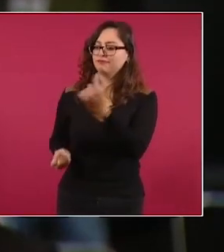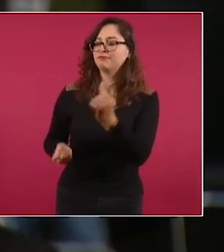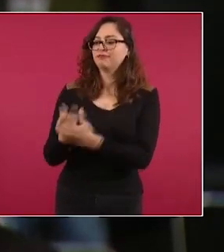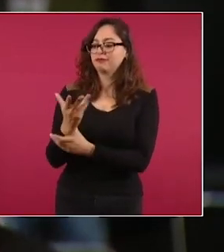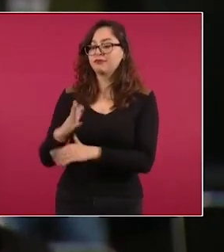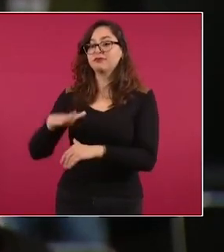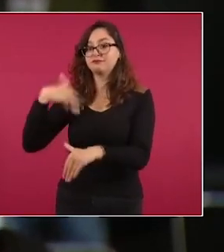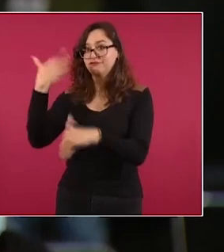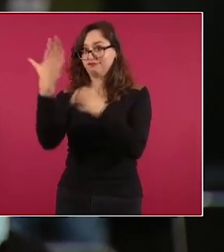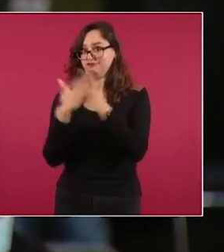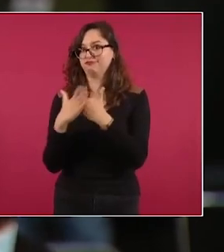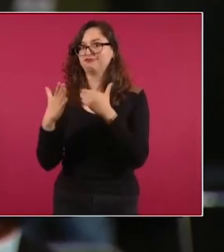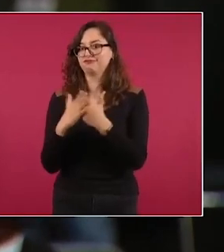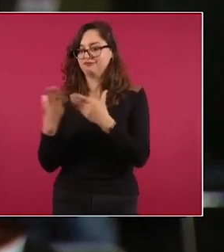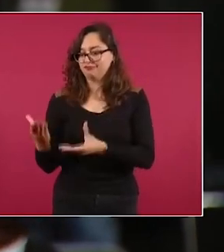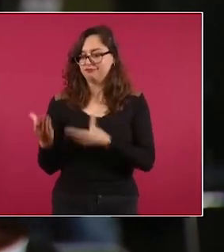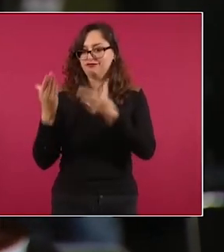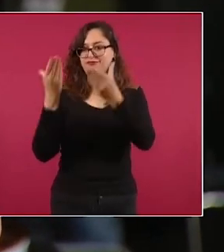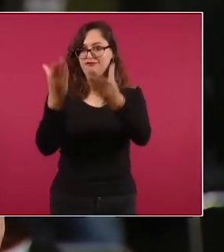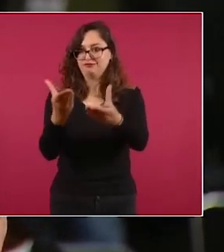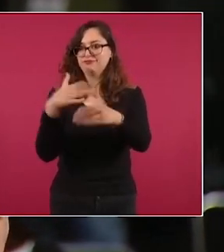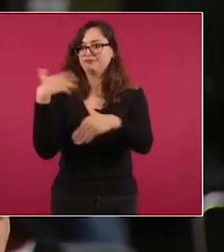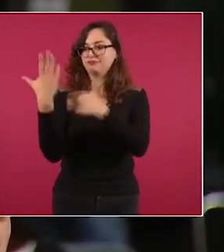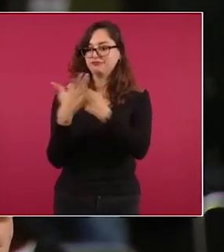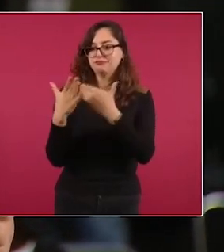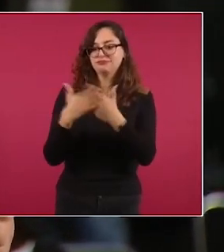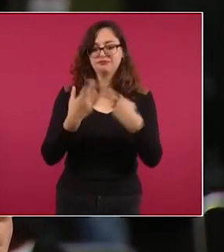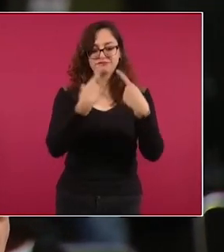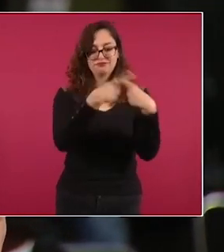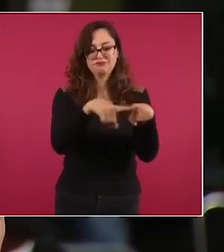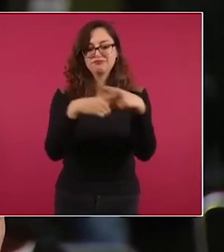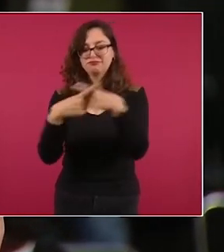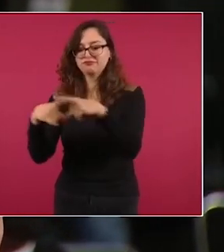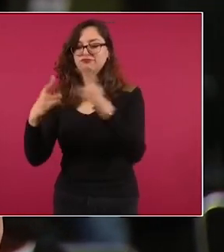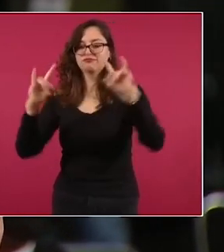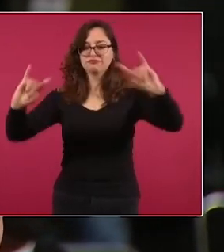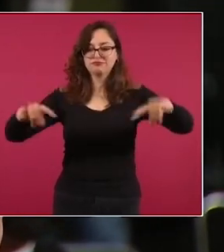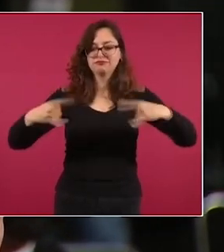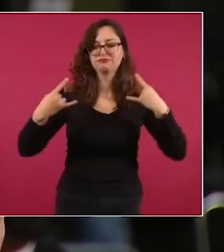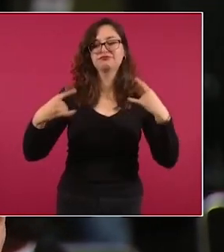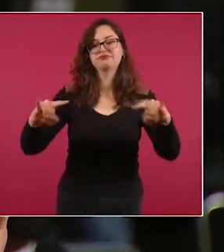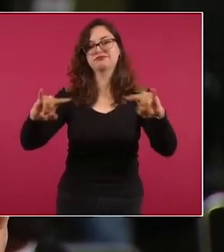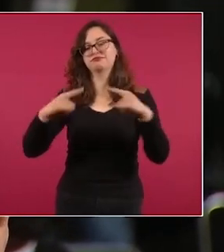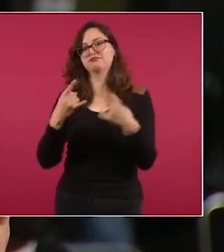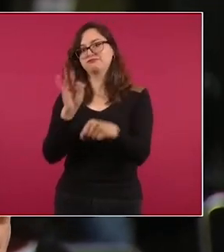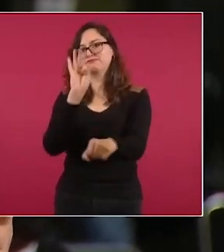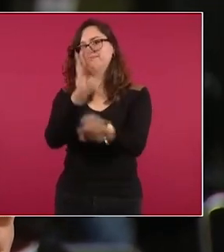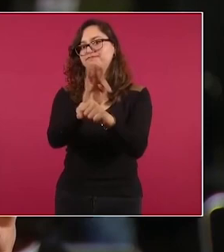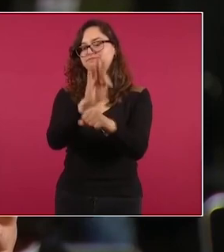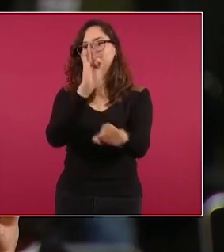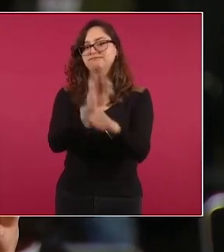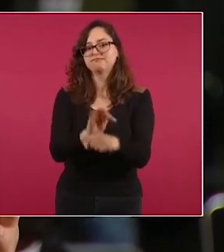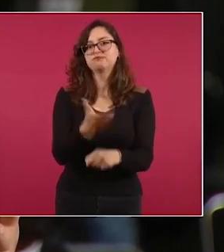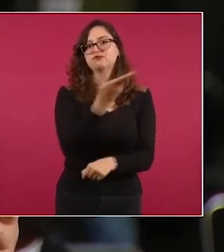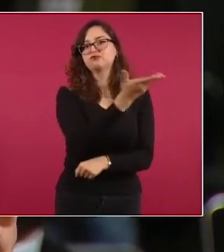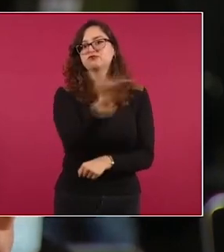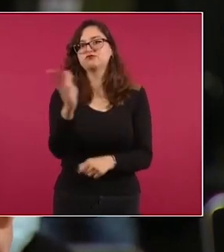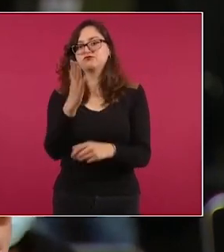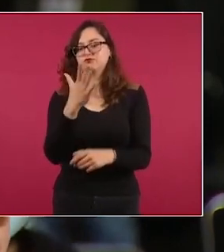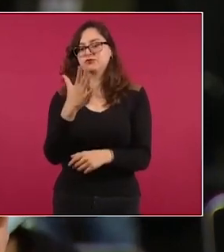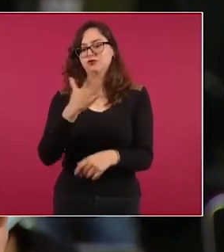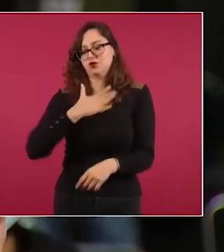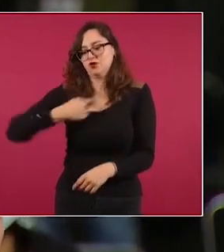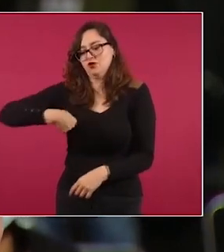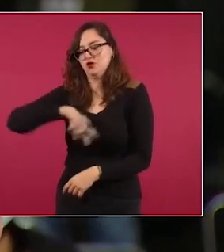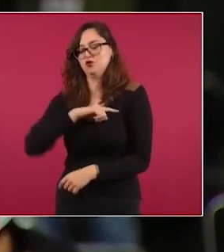descanse sobre ella y esos miles de hilos con que está hecha lo cubran como símbolo de todas las vidas a las que nos ha devuelto la